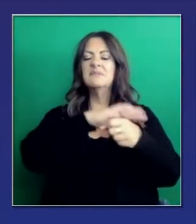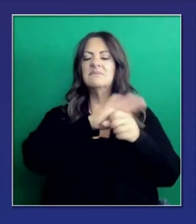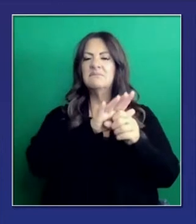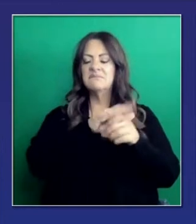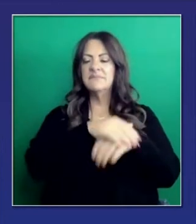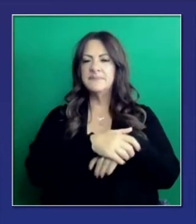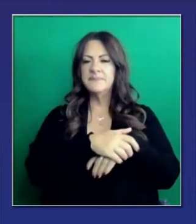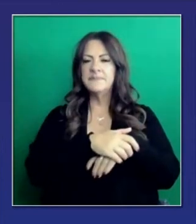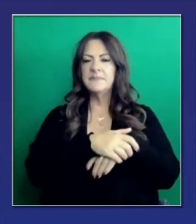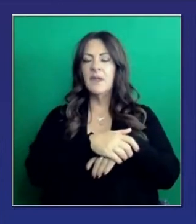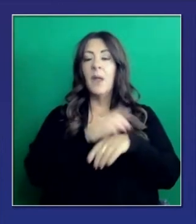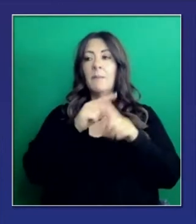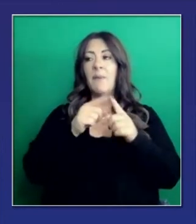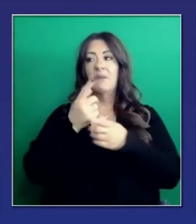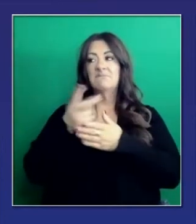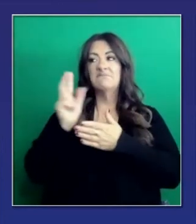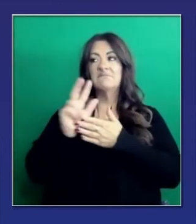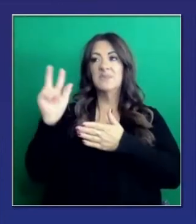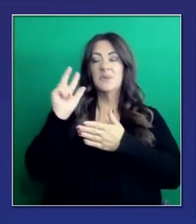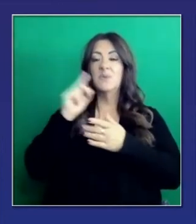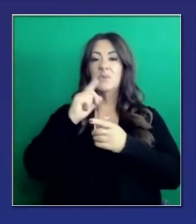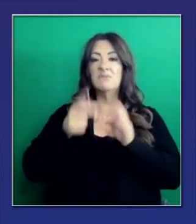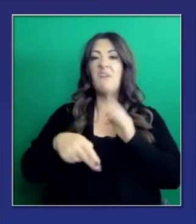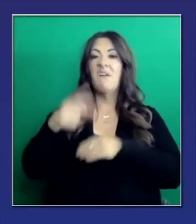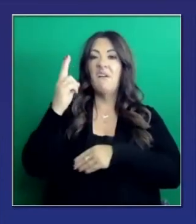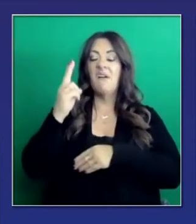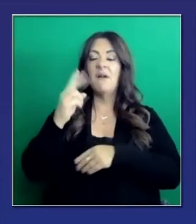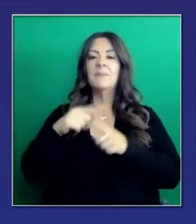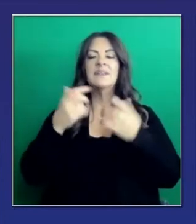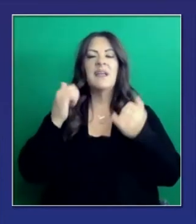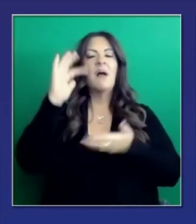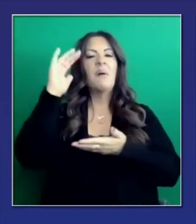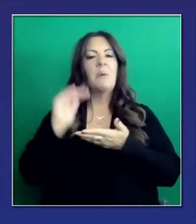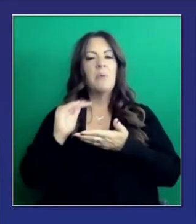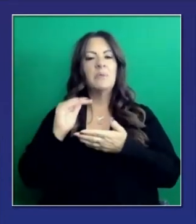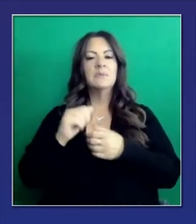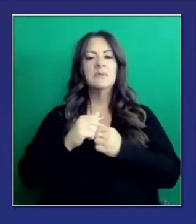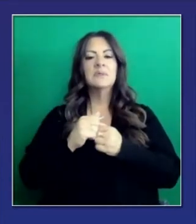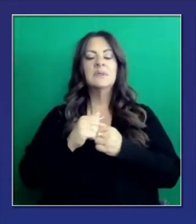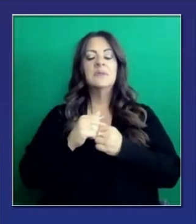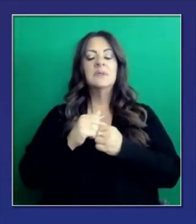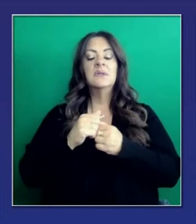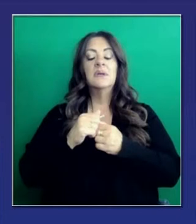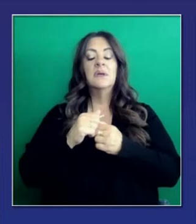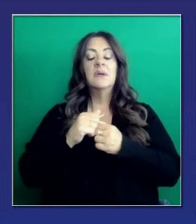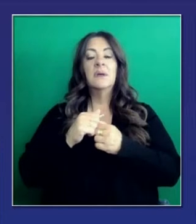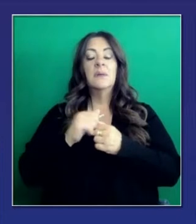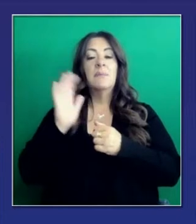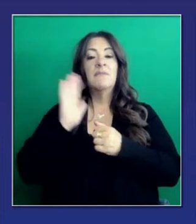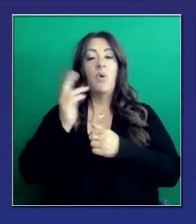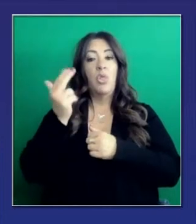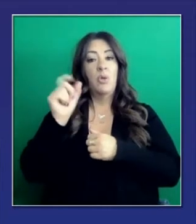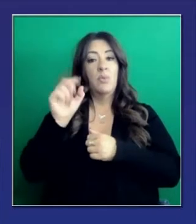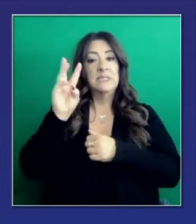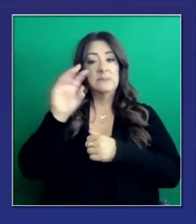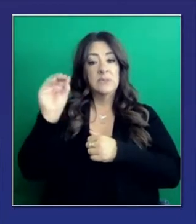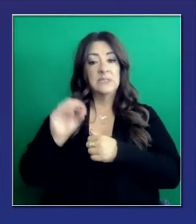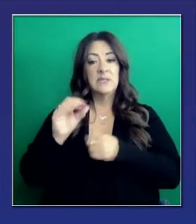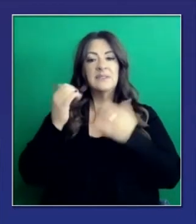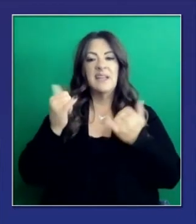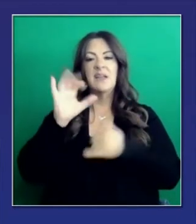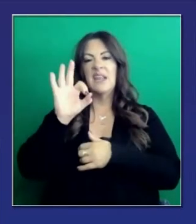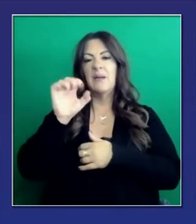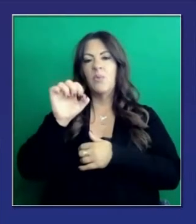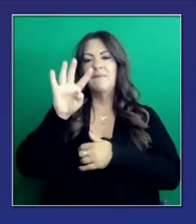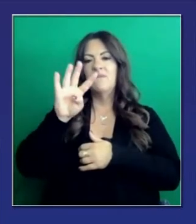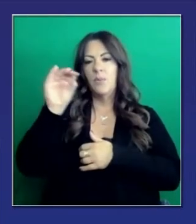mayor hace unas semanas. Aquí pueden ver la tasa de 13.6% hace dos semanas, 9.4%. Hoy,